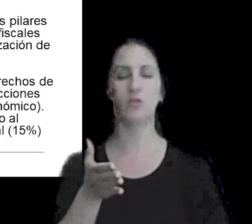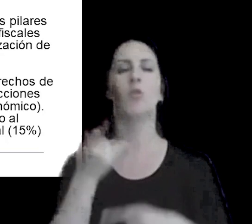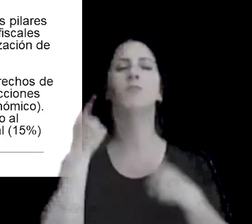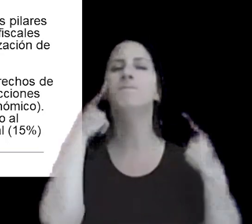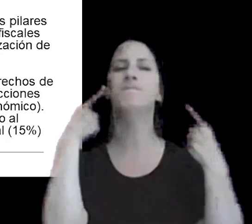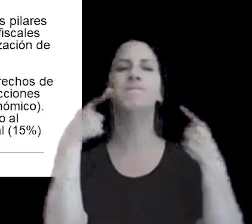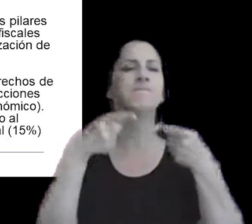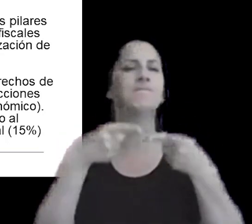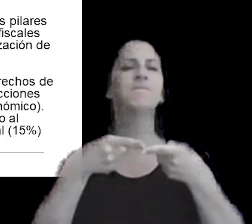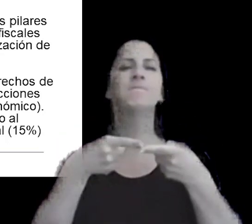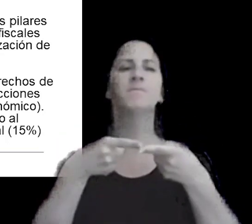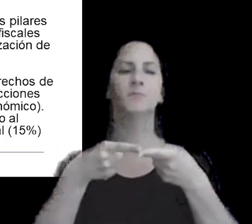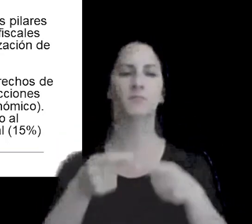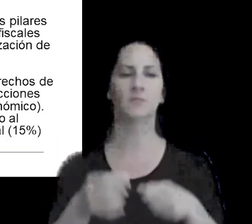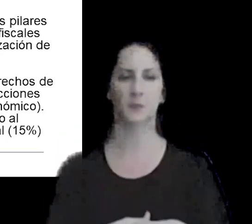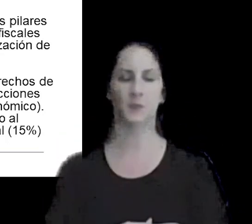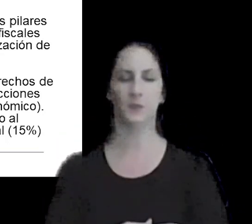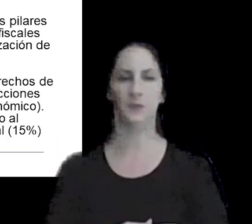también de